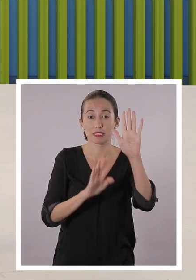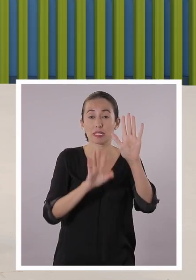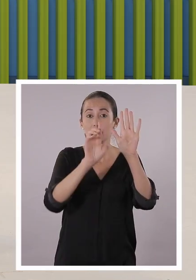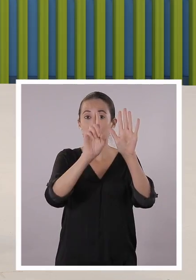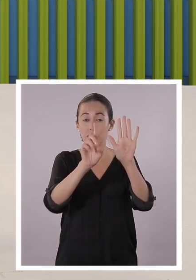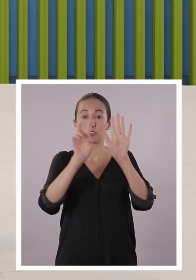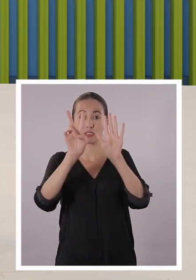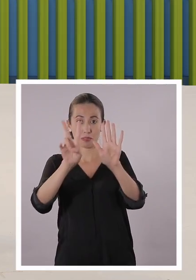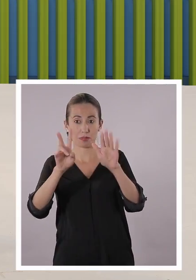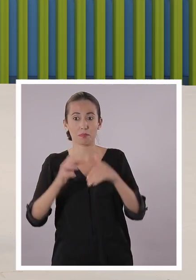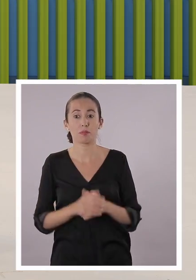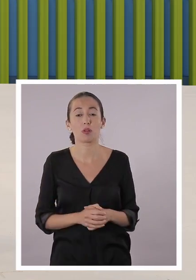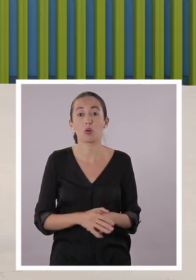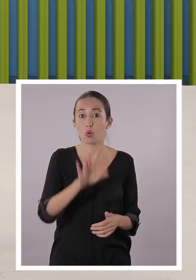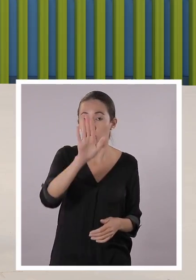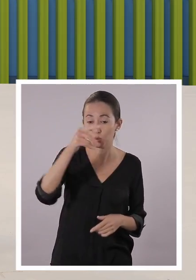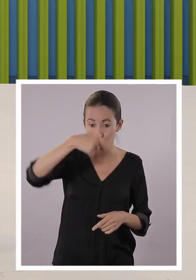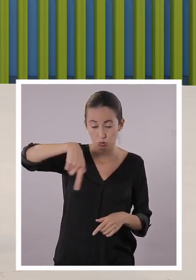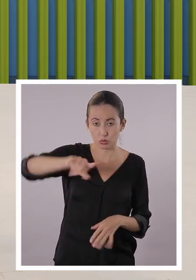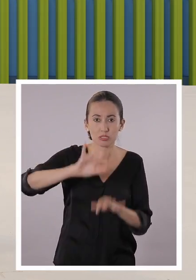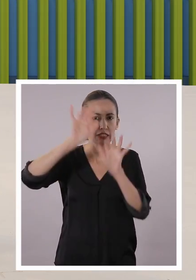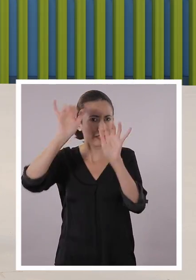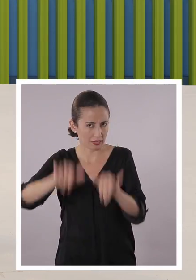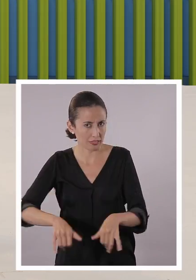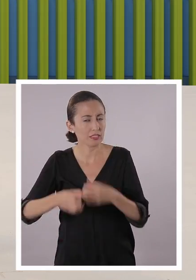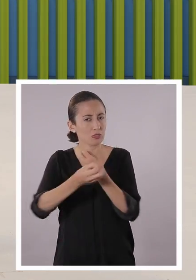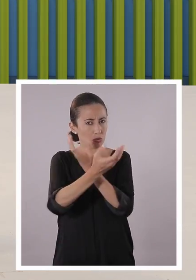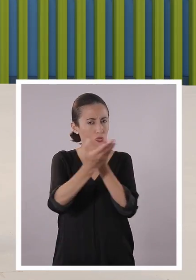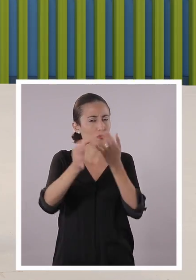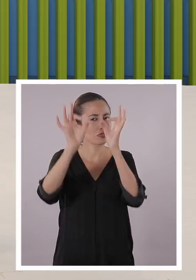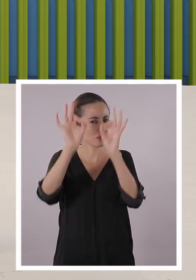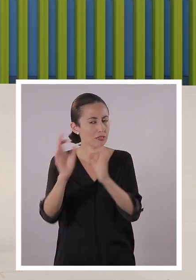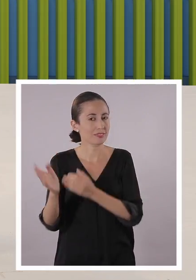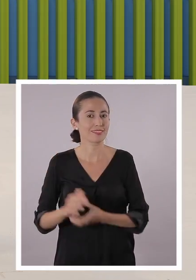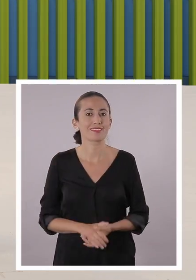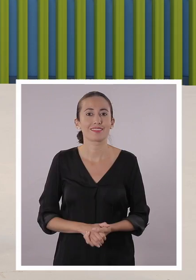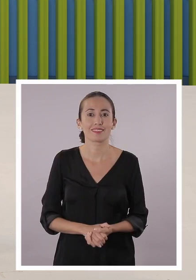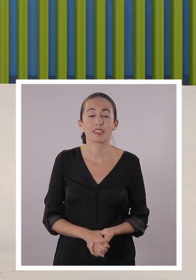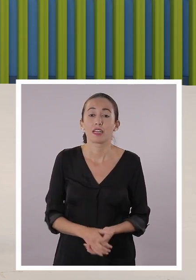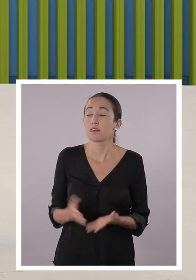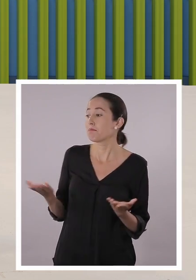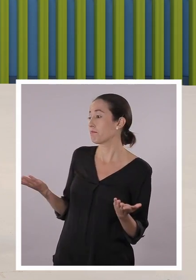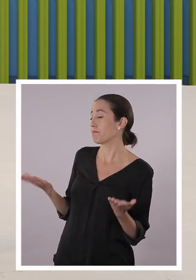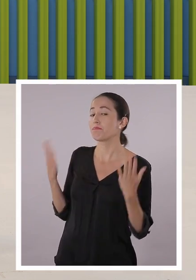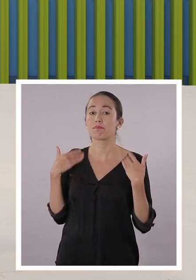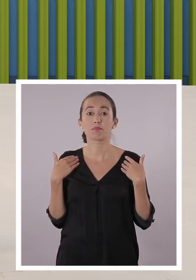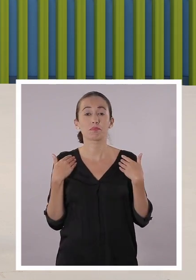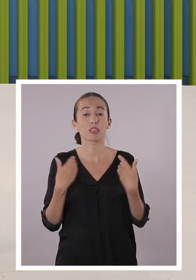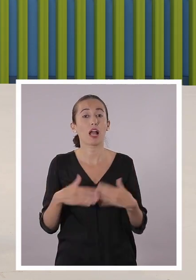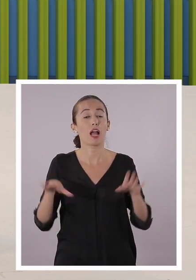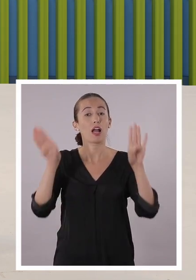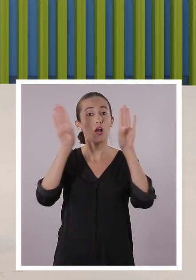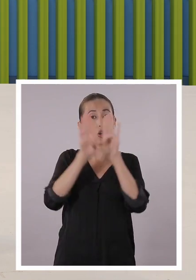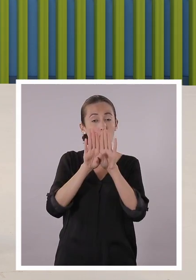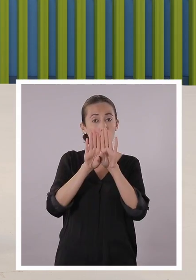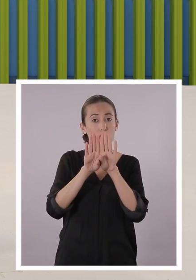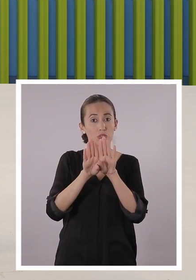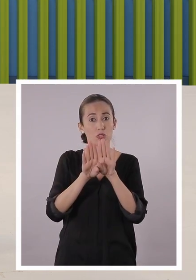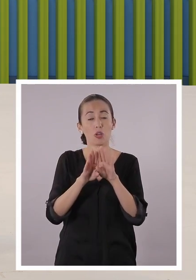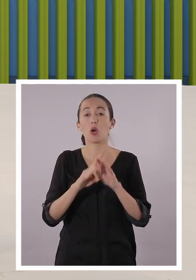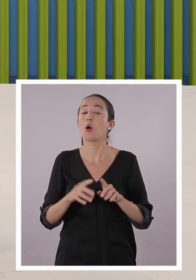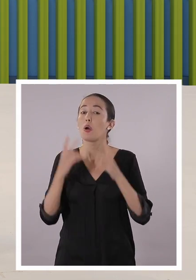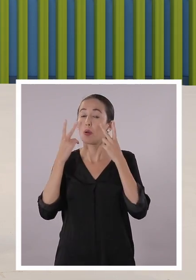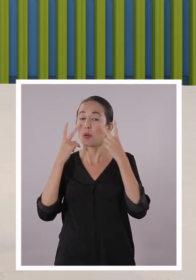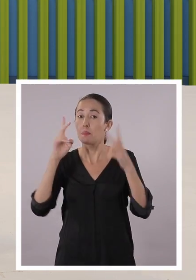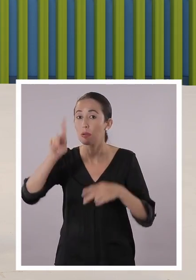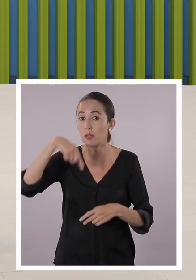Quinto, sexto y séptimo. Si usted está en esta franja, este lugar es el correcto para ustedes. Y con eso vamos llegando al final del programa del día de hoy,